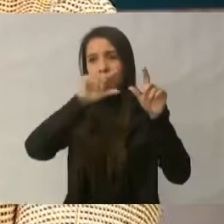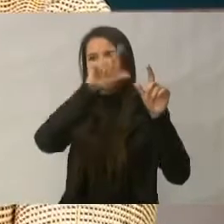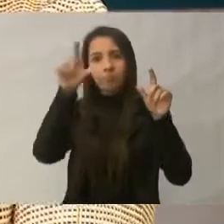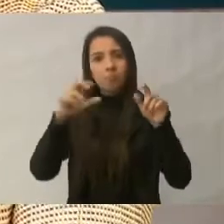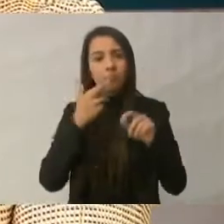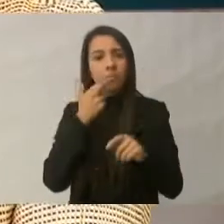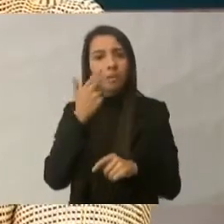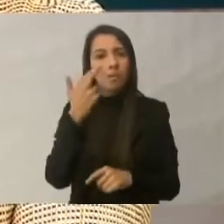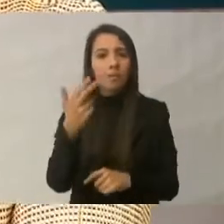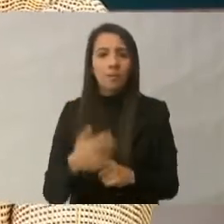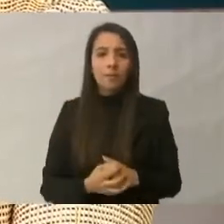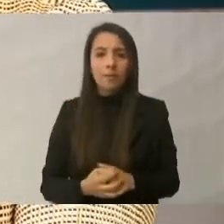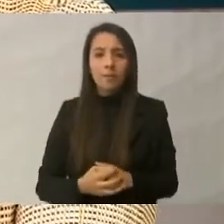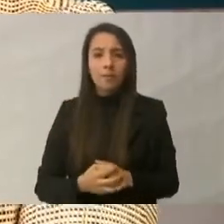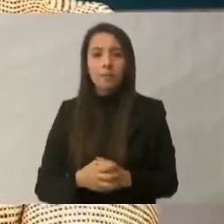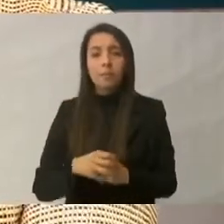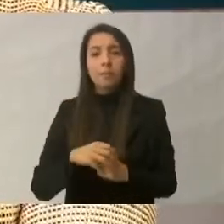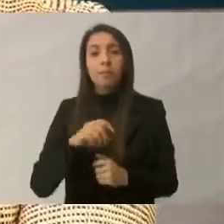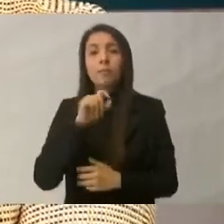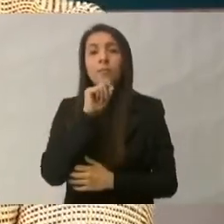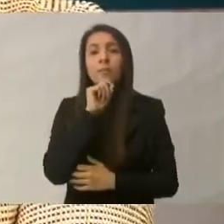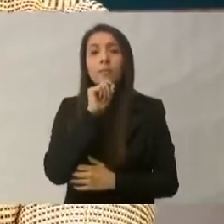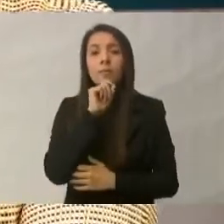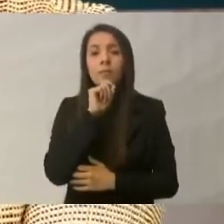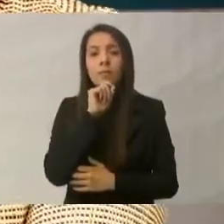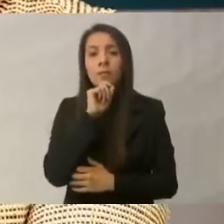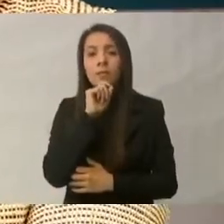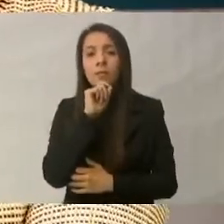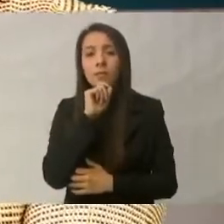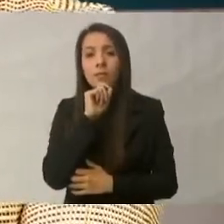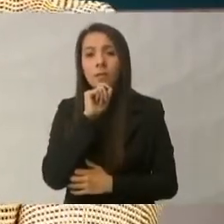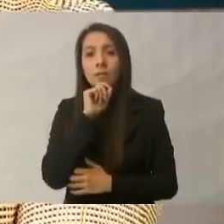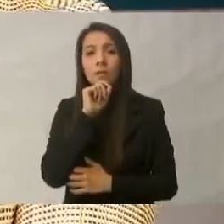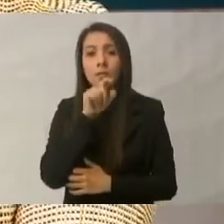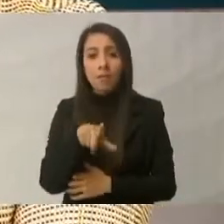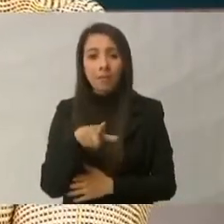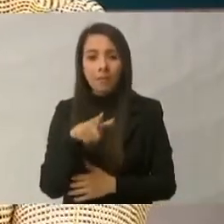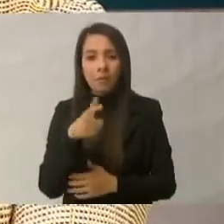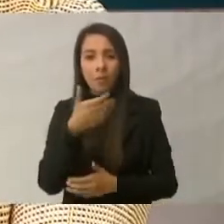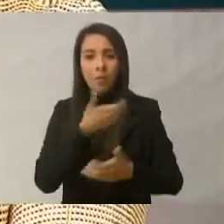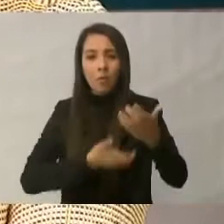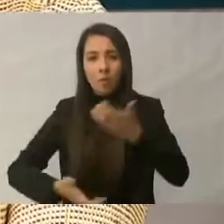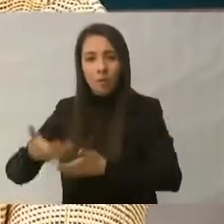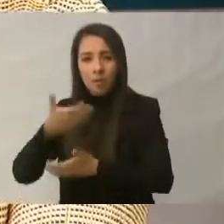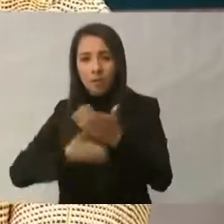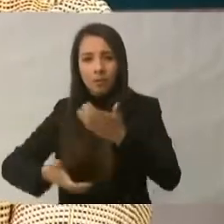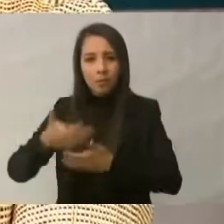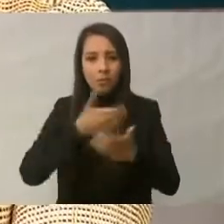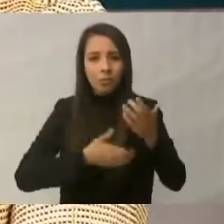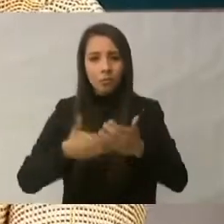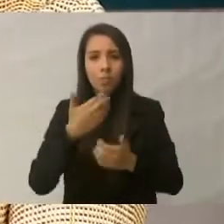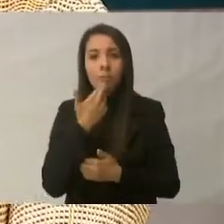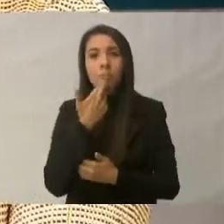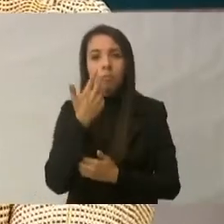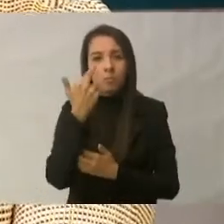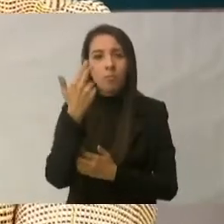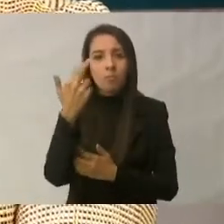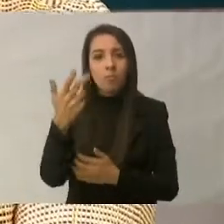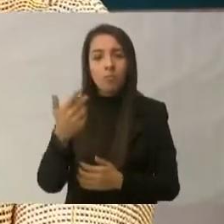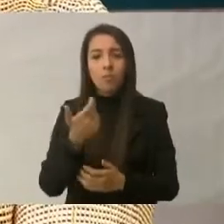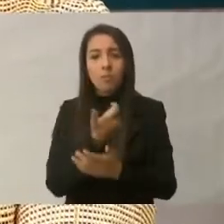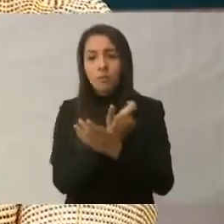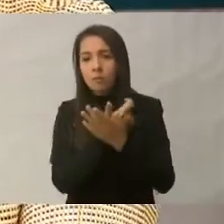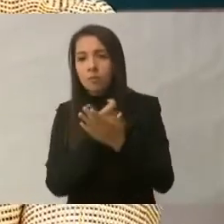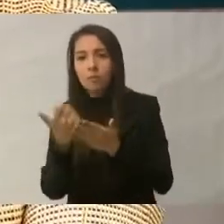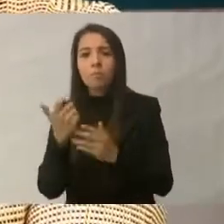También ha sido mayor el crecimiento acumulado en el comercio al pormenor, han aumentado los salarios